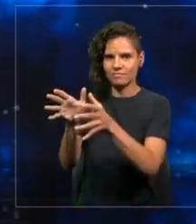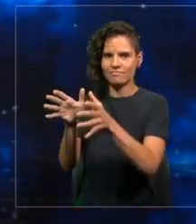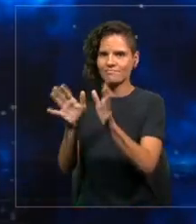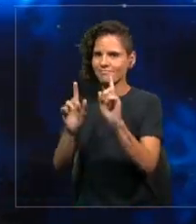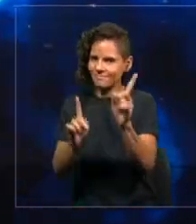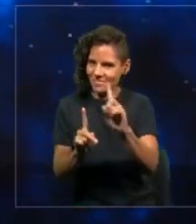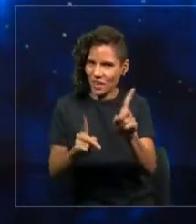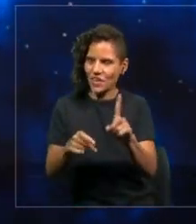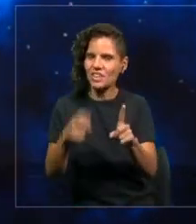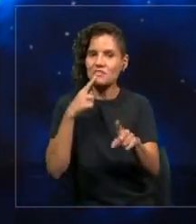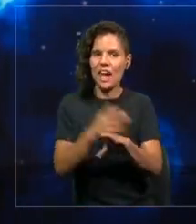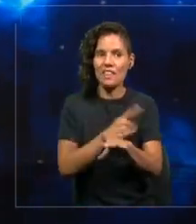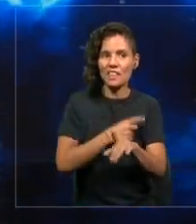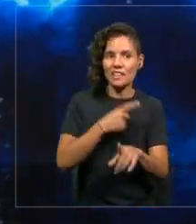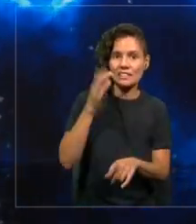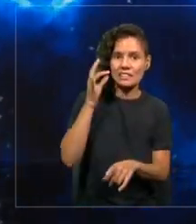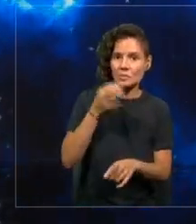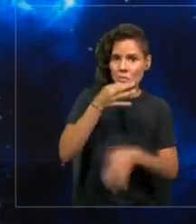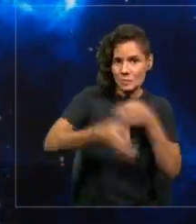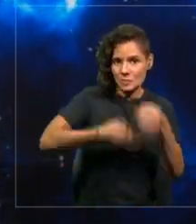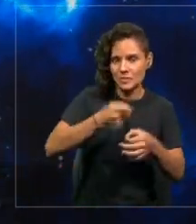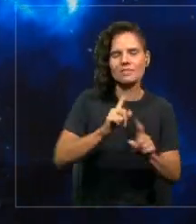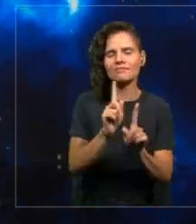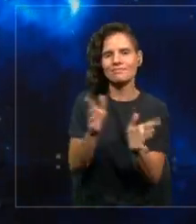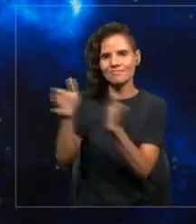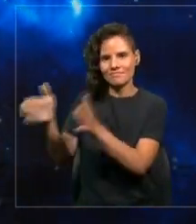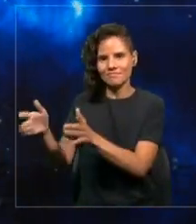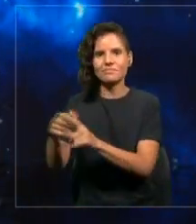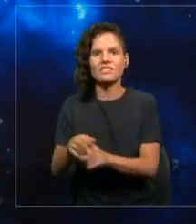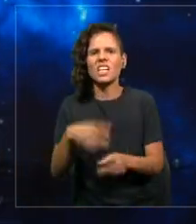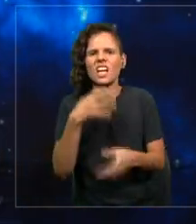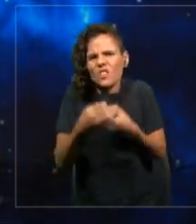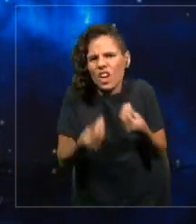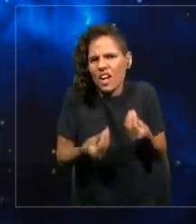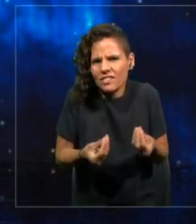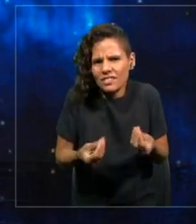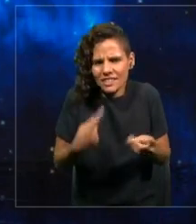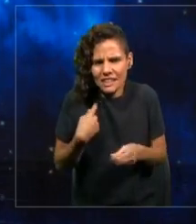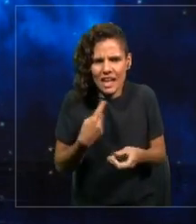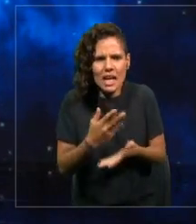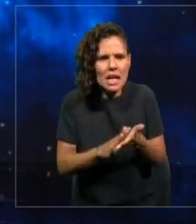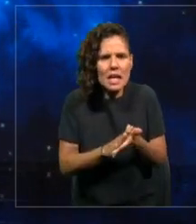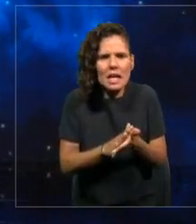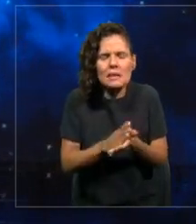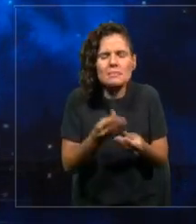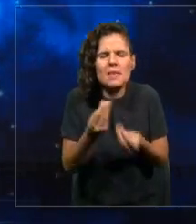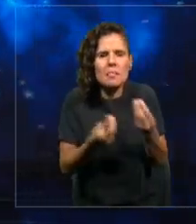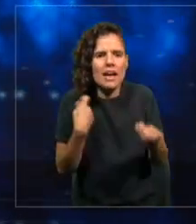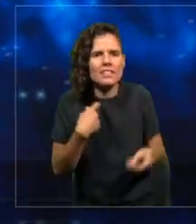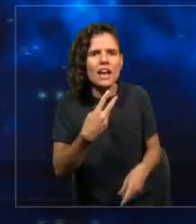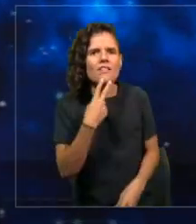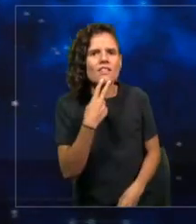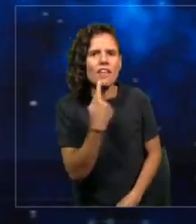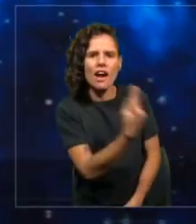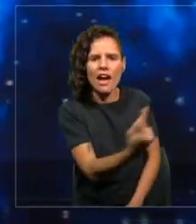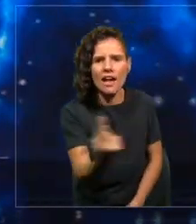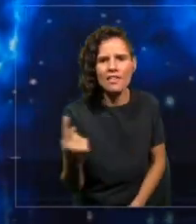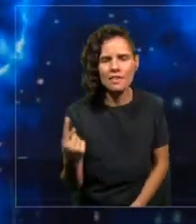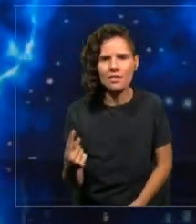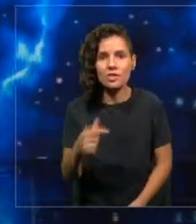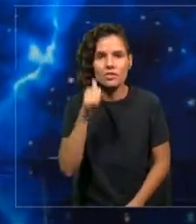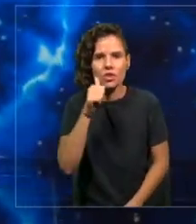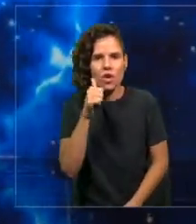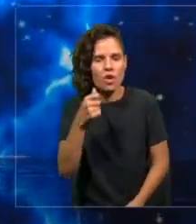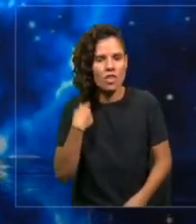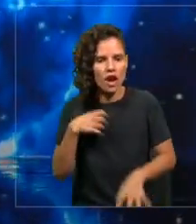incorrecta. Lo que les voy a hablar es lo que pasa en la vida de cada uno de nosotros, todos los días. Todos los días las cosas están